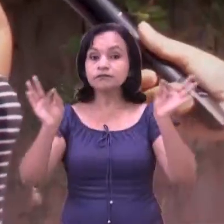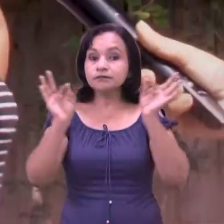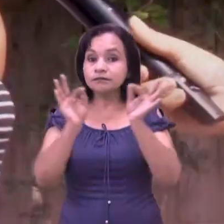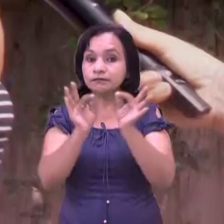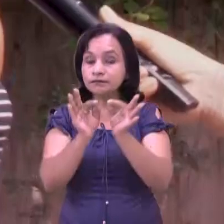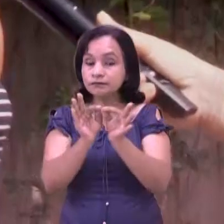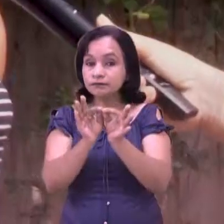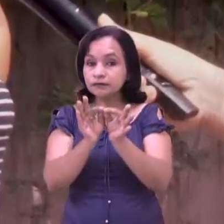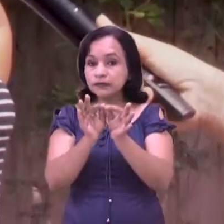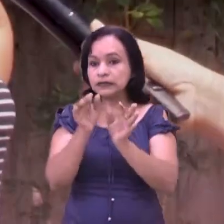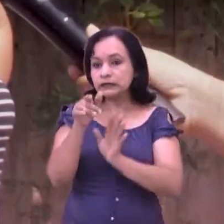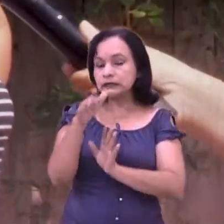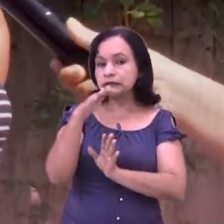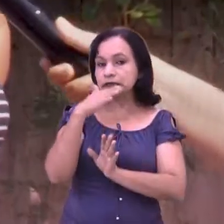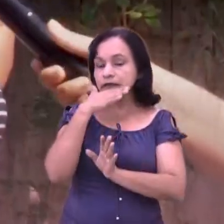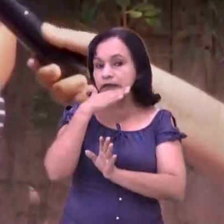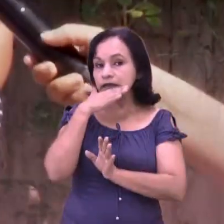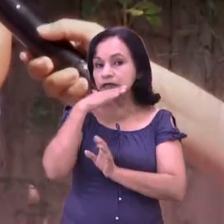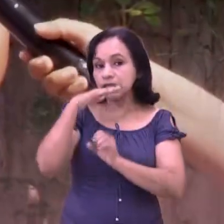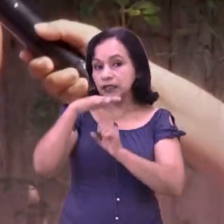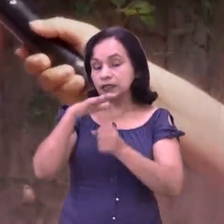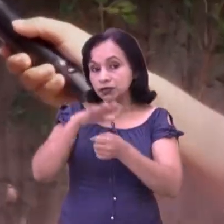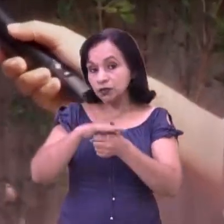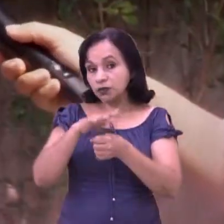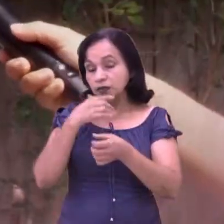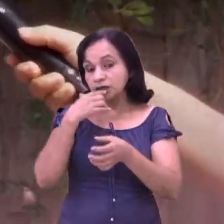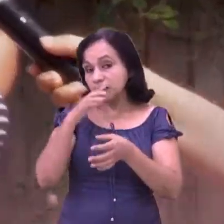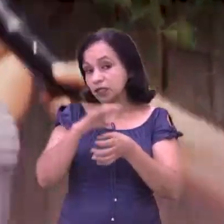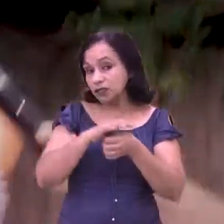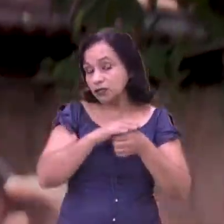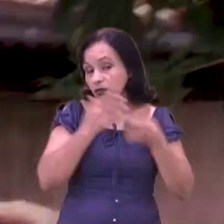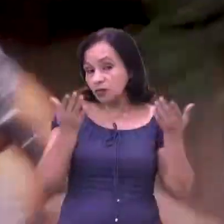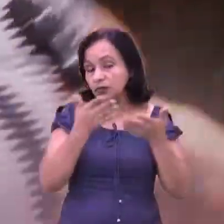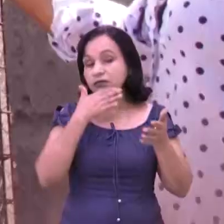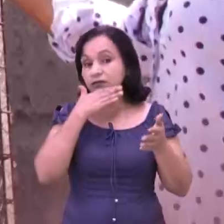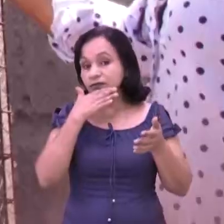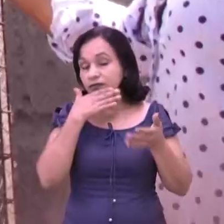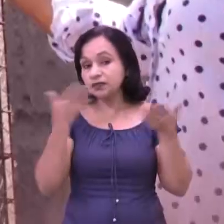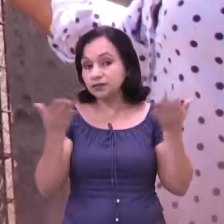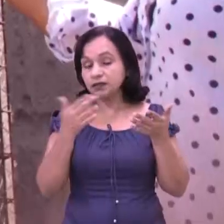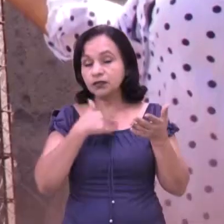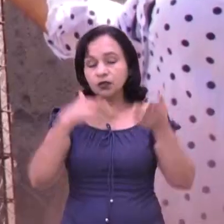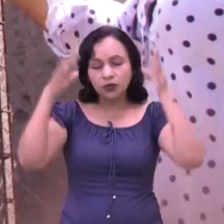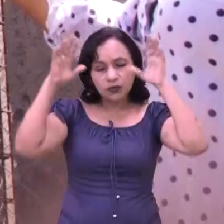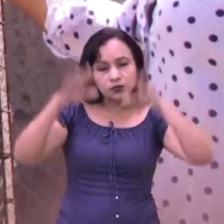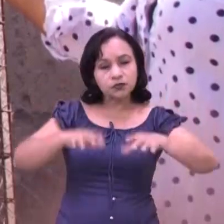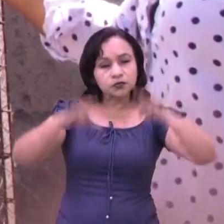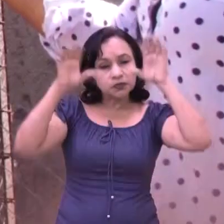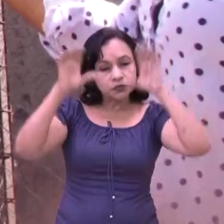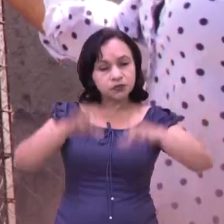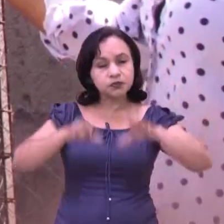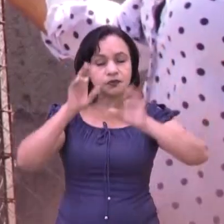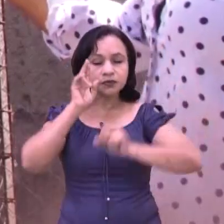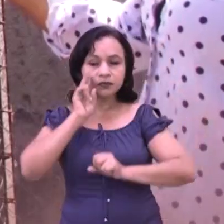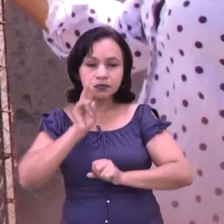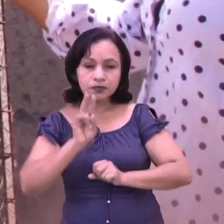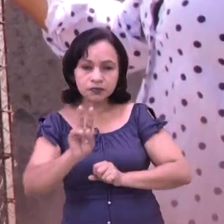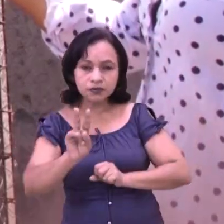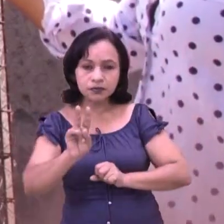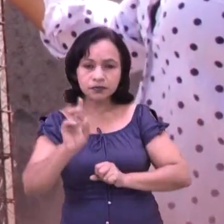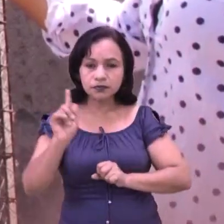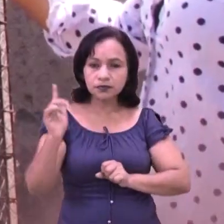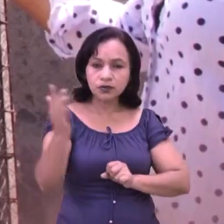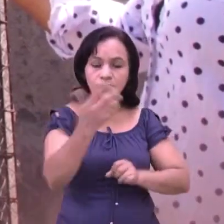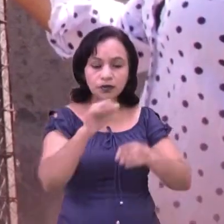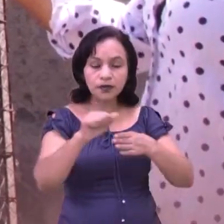importante porque en esas situaciones hay que estar preparado para todo. En las lluvias se toman en cuenta todo lo que uno